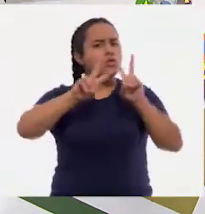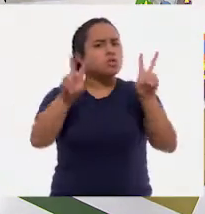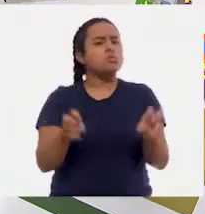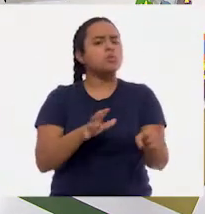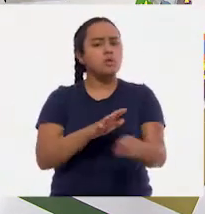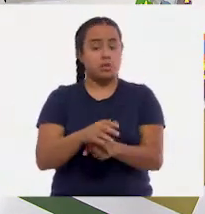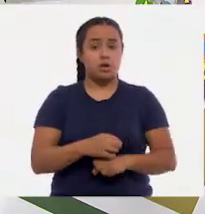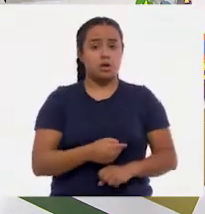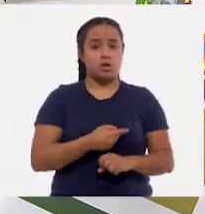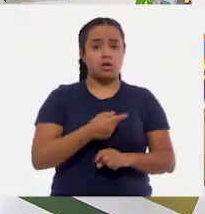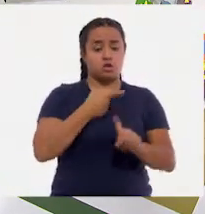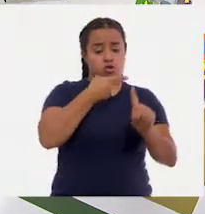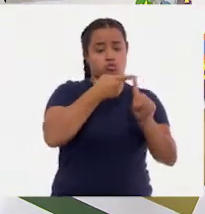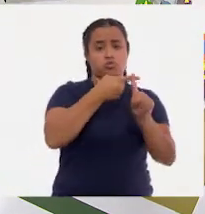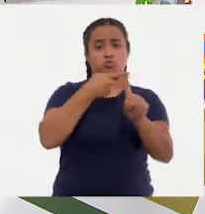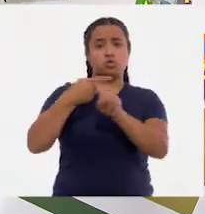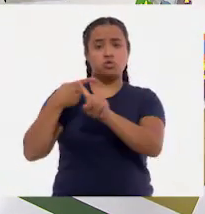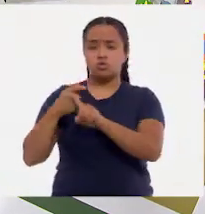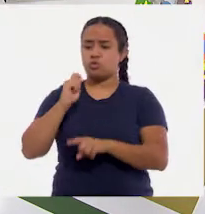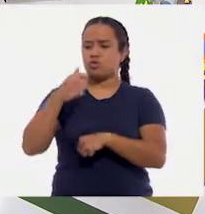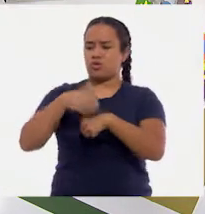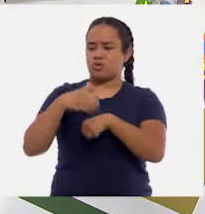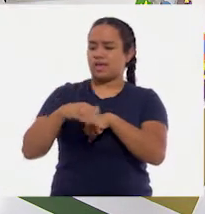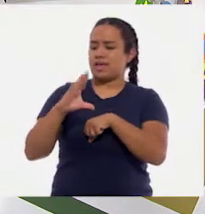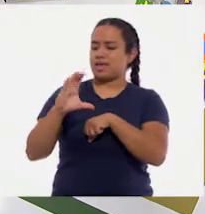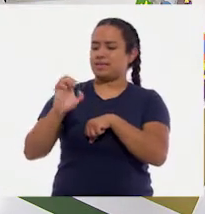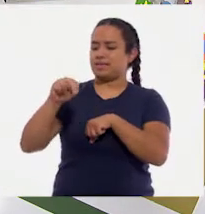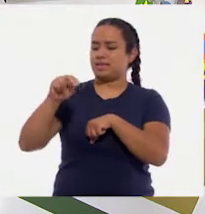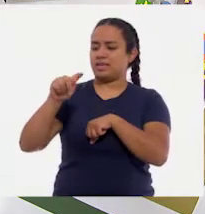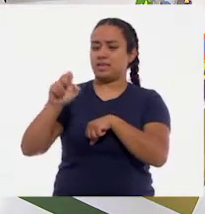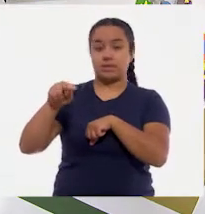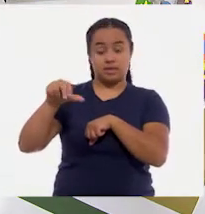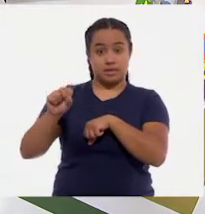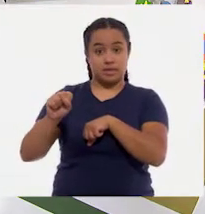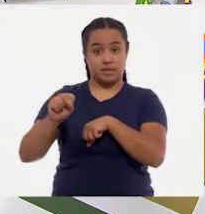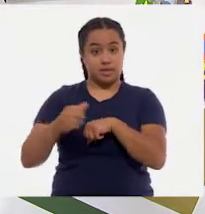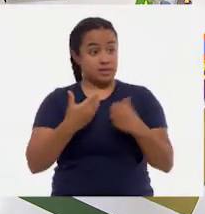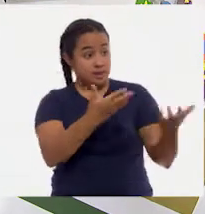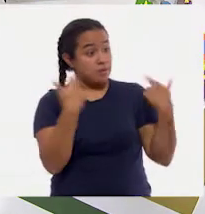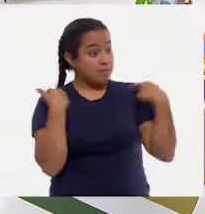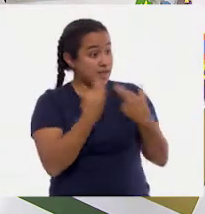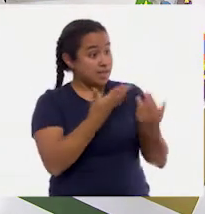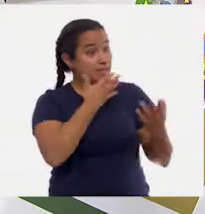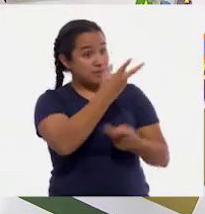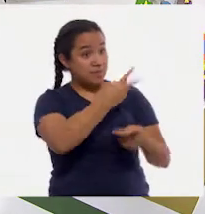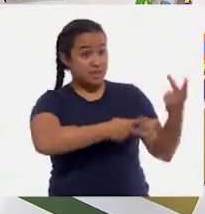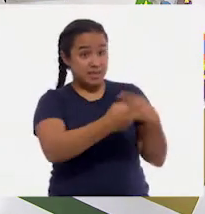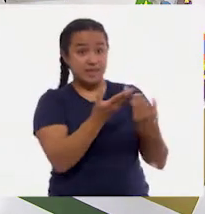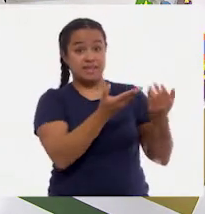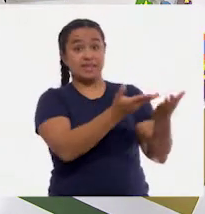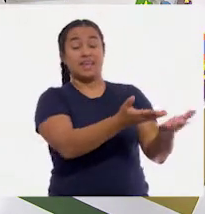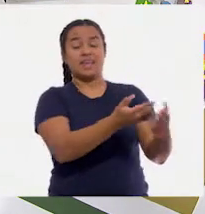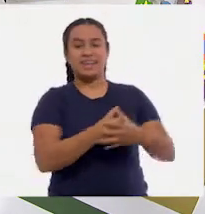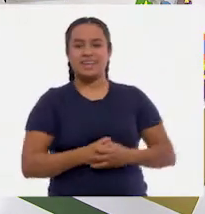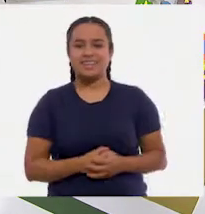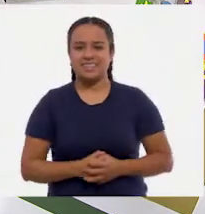sumo centenas. ¿Qué les parece? ¿Me ayudan a darle la bienvenida a la maestra Rosalba? ¡Maestra Rosalba!